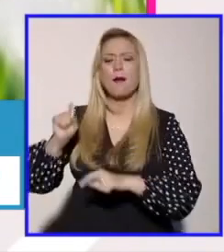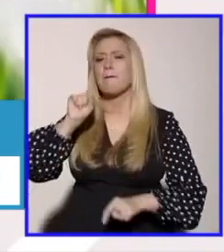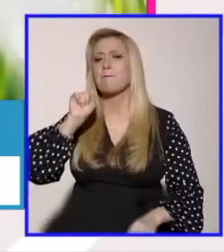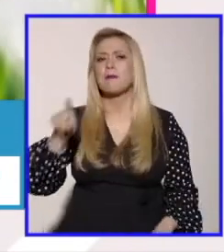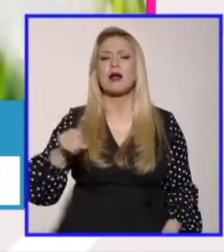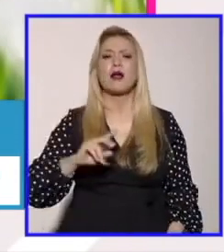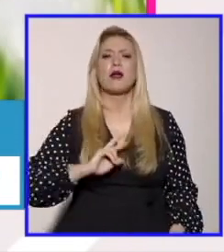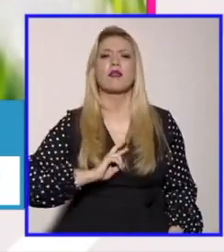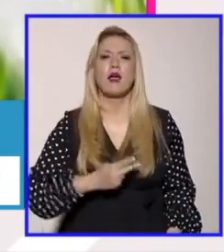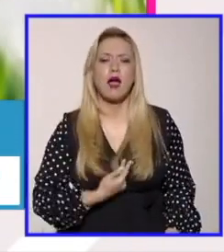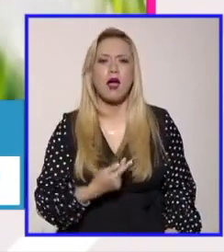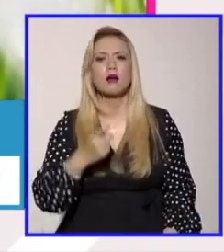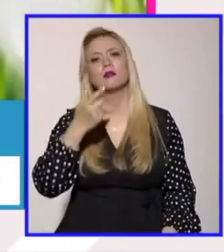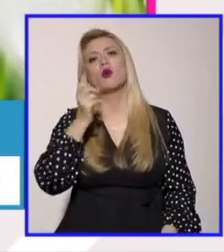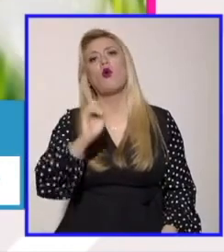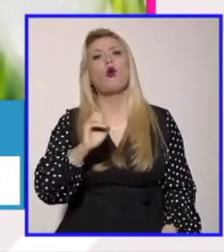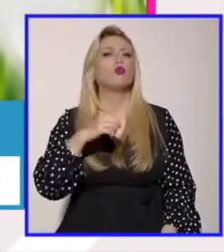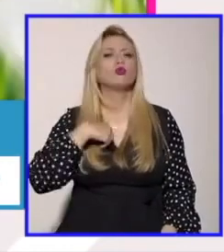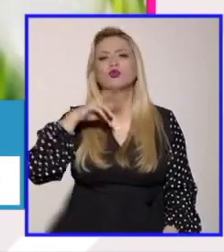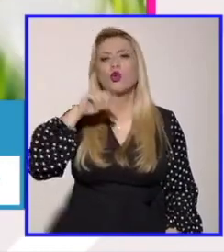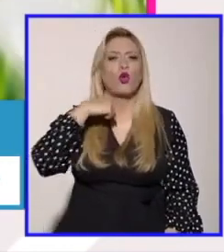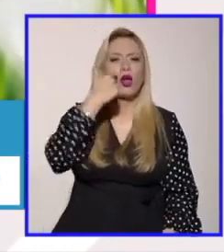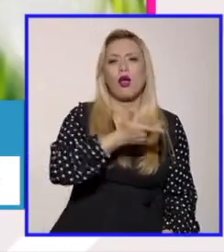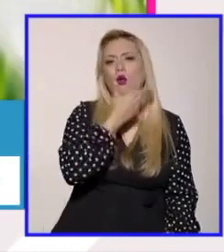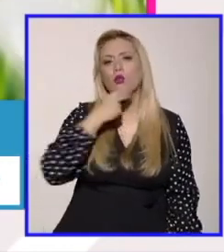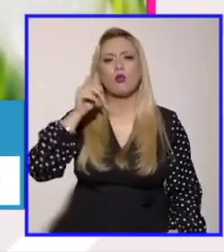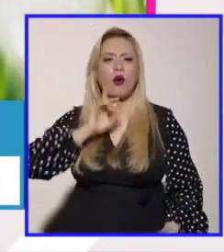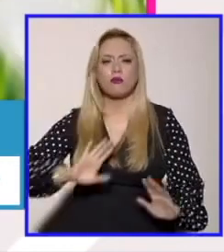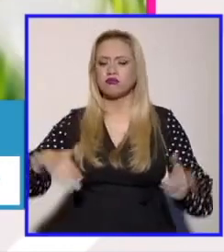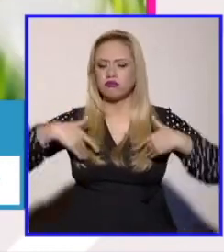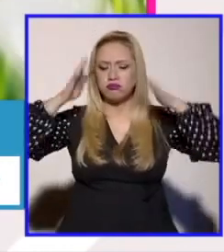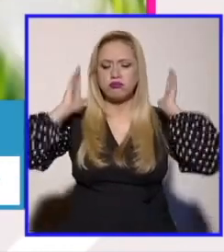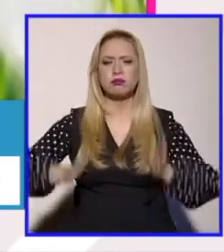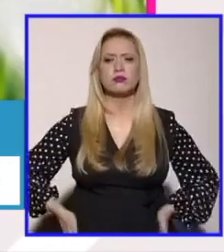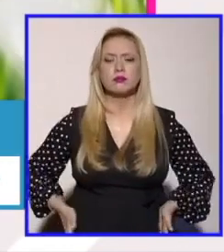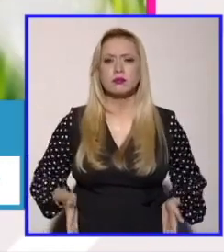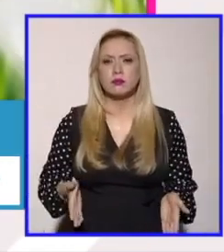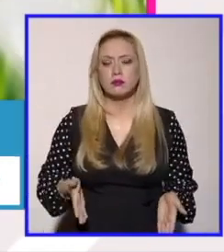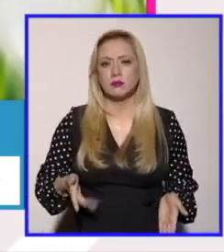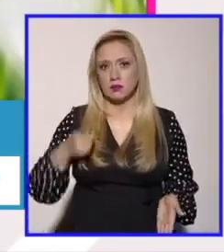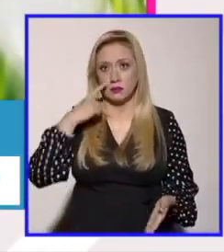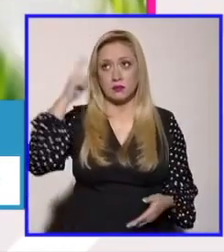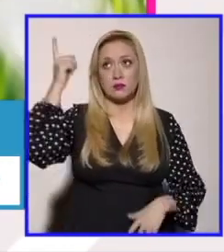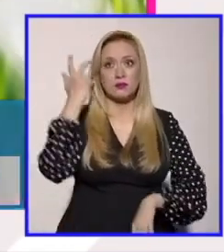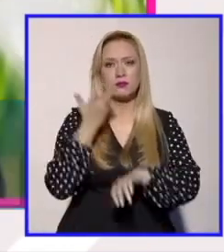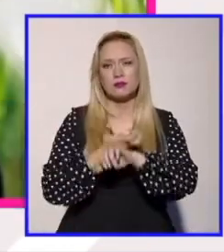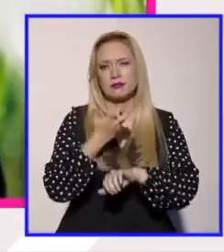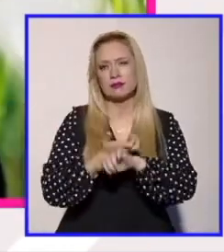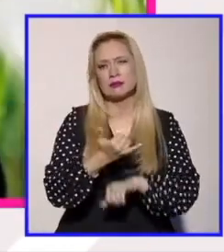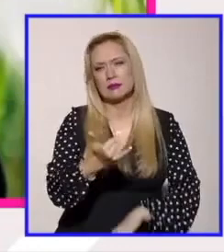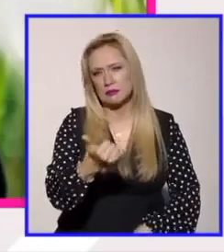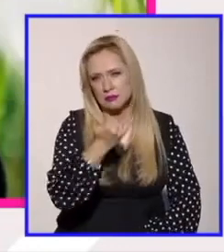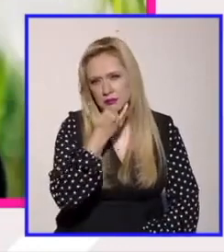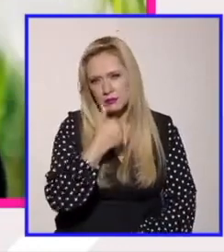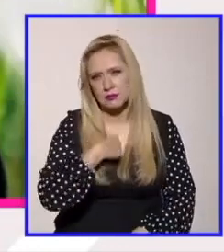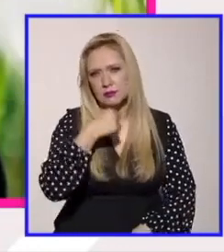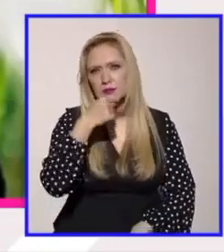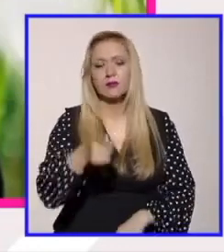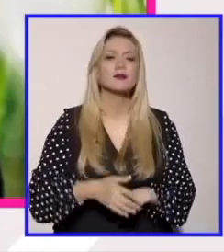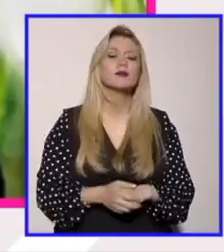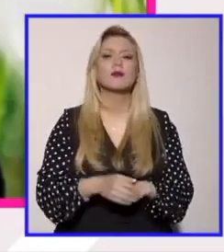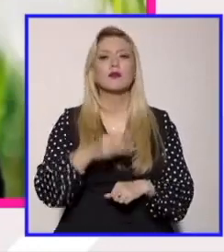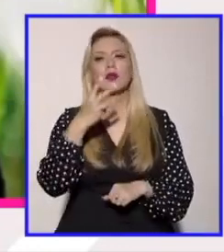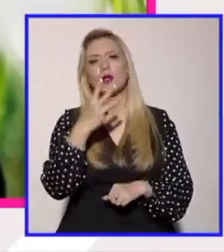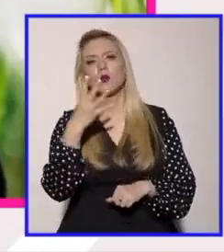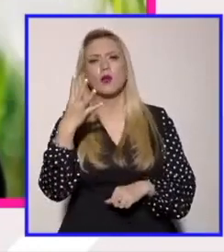en el tema del deporte que lo mencionaba Ofelia en Estados Unidos ahí viene otra vez el fierro viejo una disculpa en Estados Unidos hay tres o